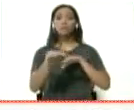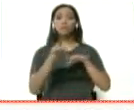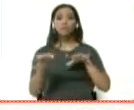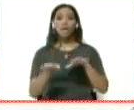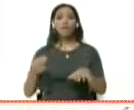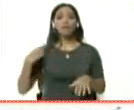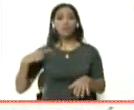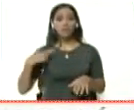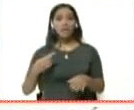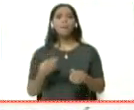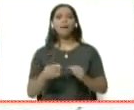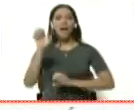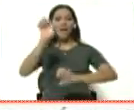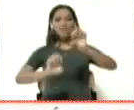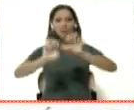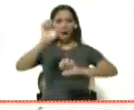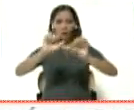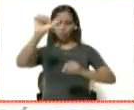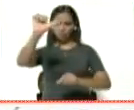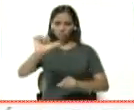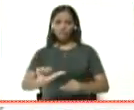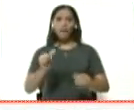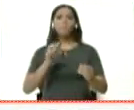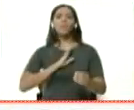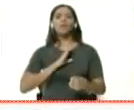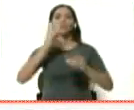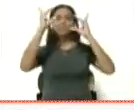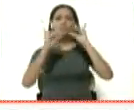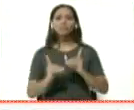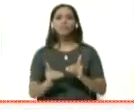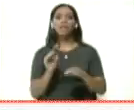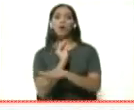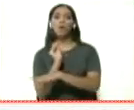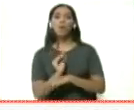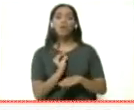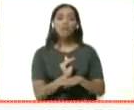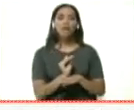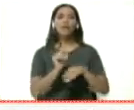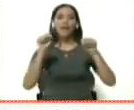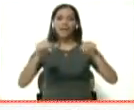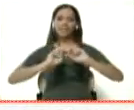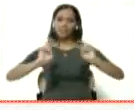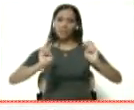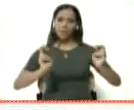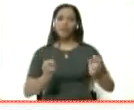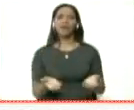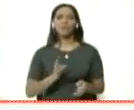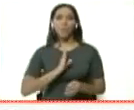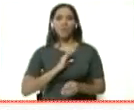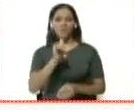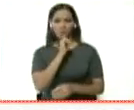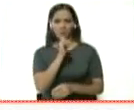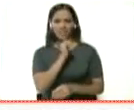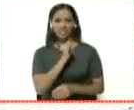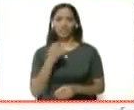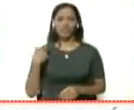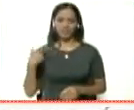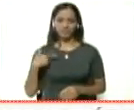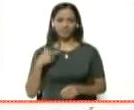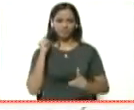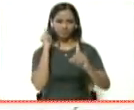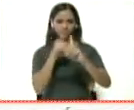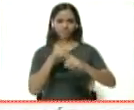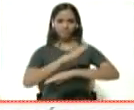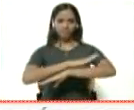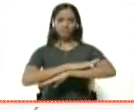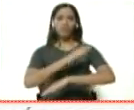y regionales para evaluar parte de las medidas y acciones preventivas en esta materia. Es parte de la información que manejamos desde este